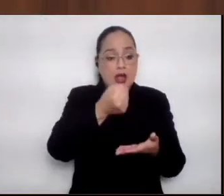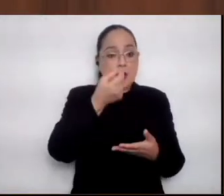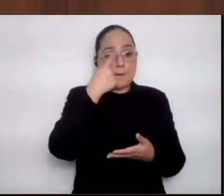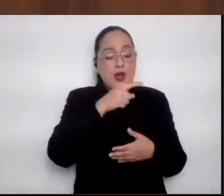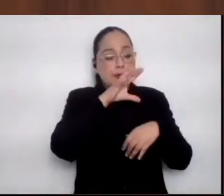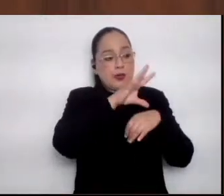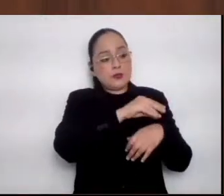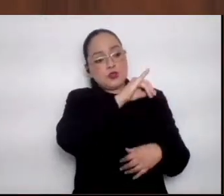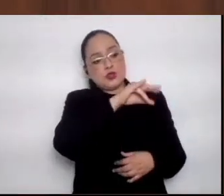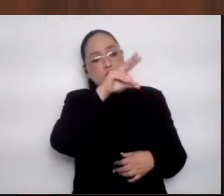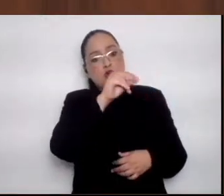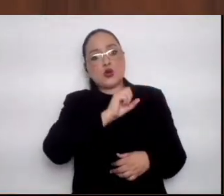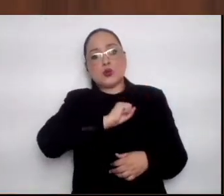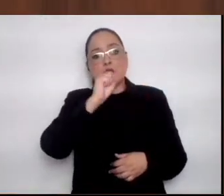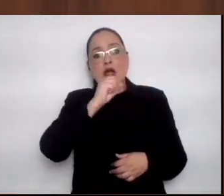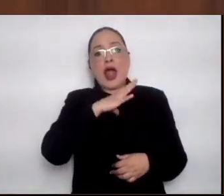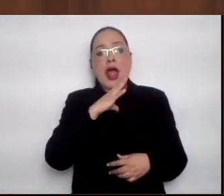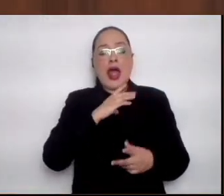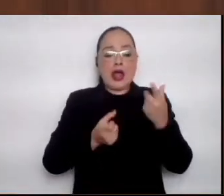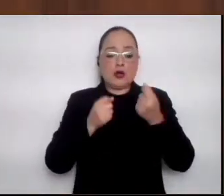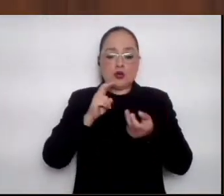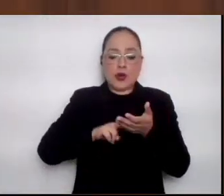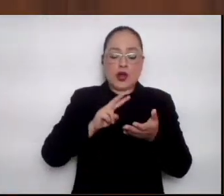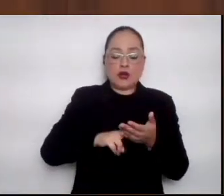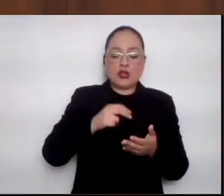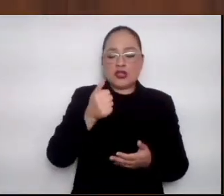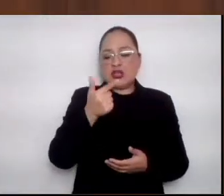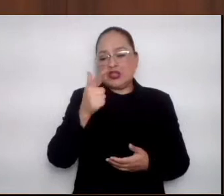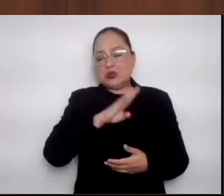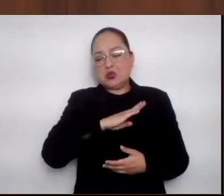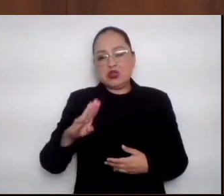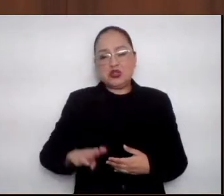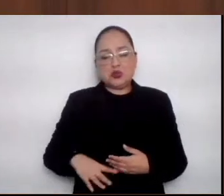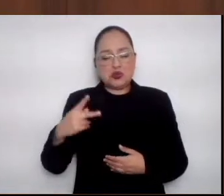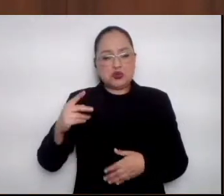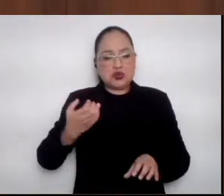el incremento de ciertas tarifas en seis o siete municipios del Estado.